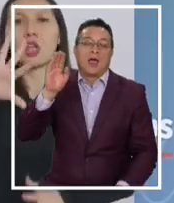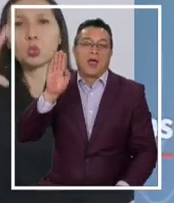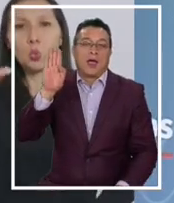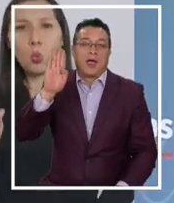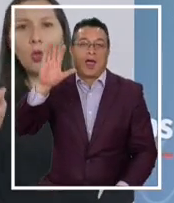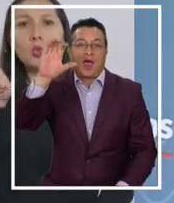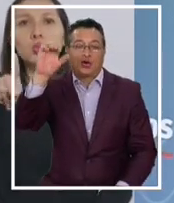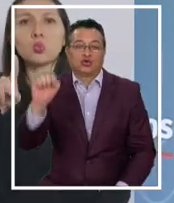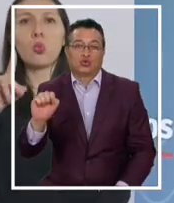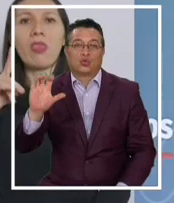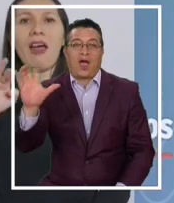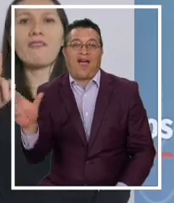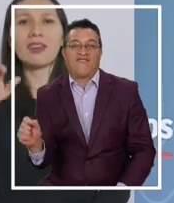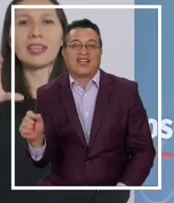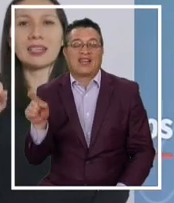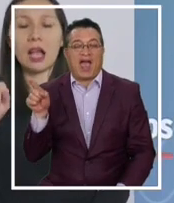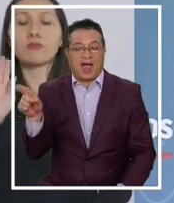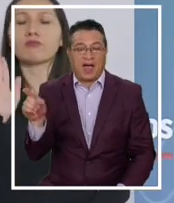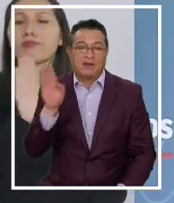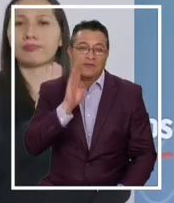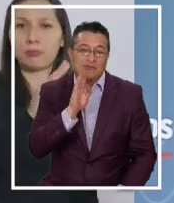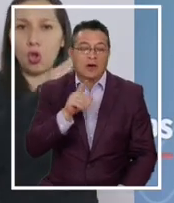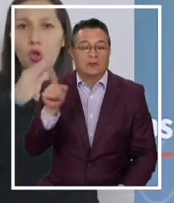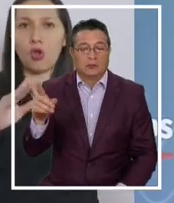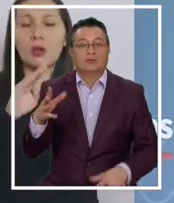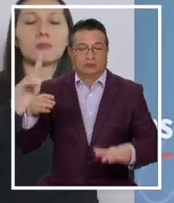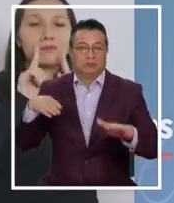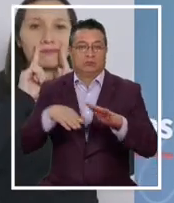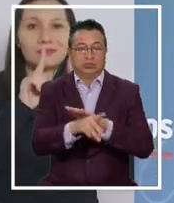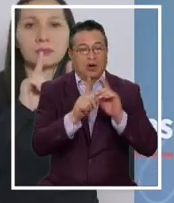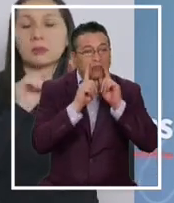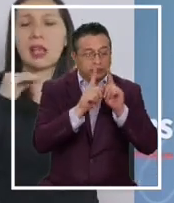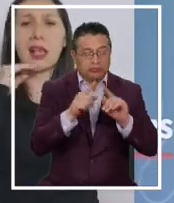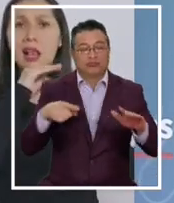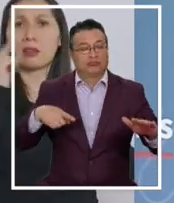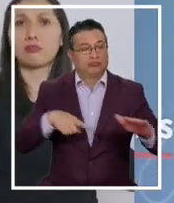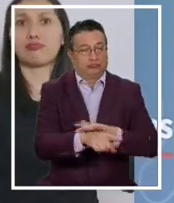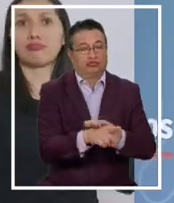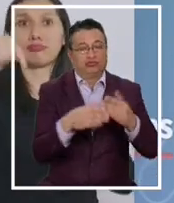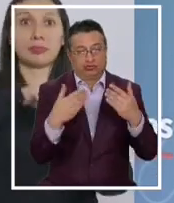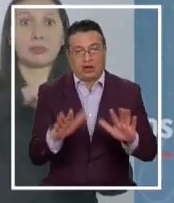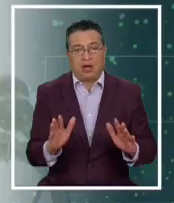La persona se encuentra en una residencia sanitaria, aislada, desde que llegó al país.